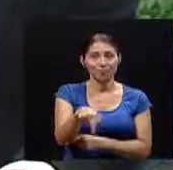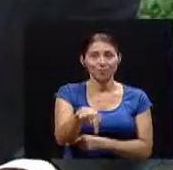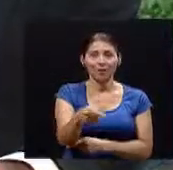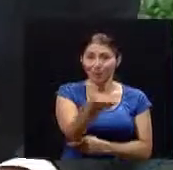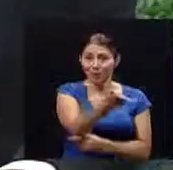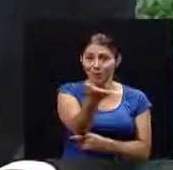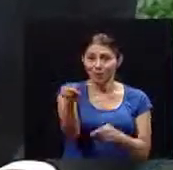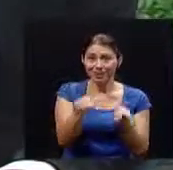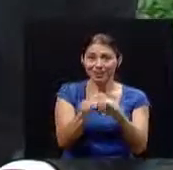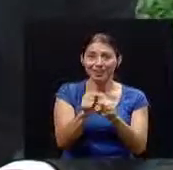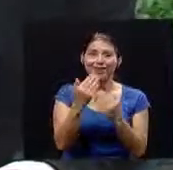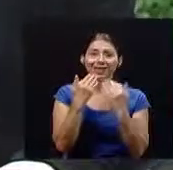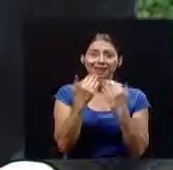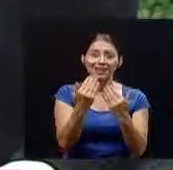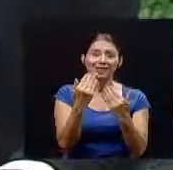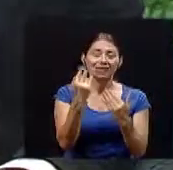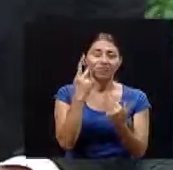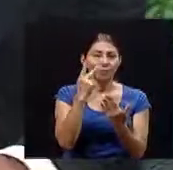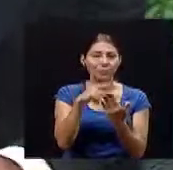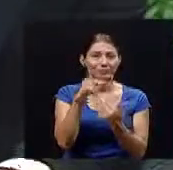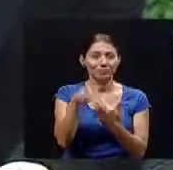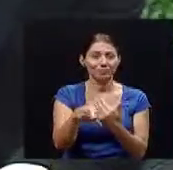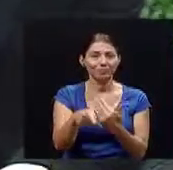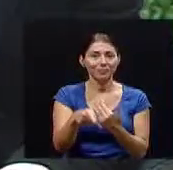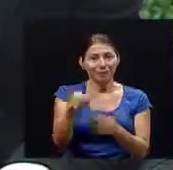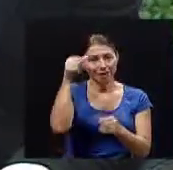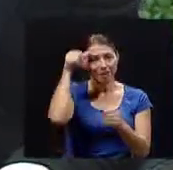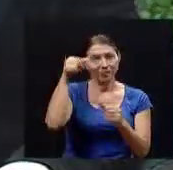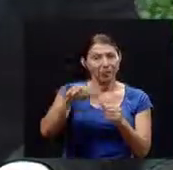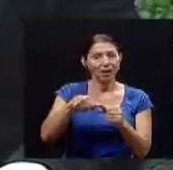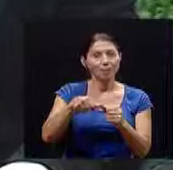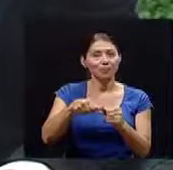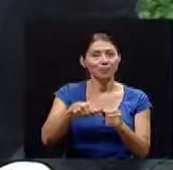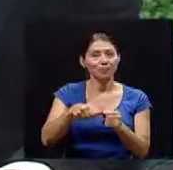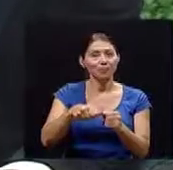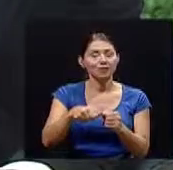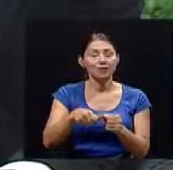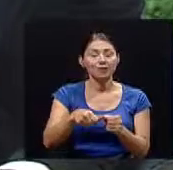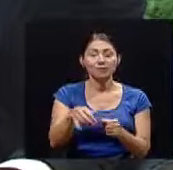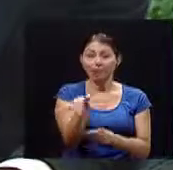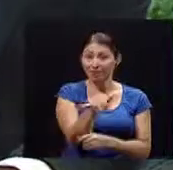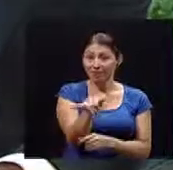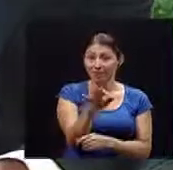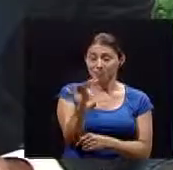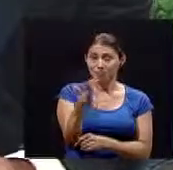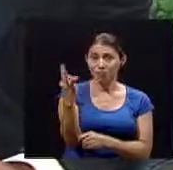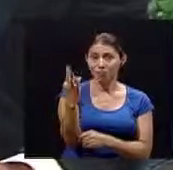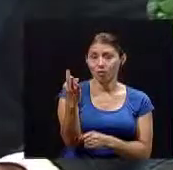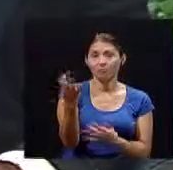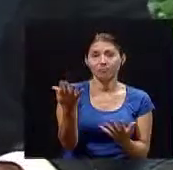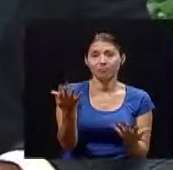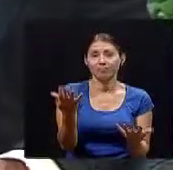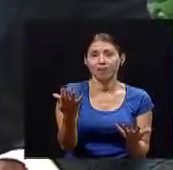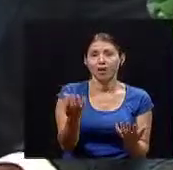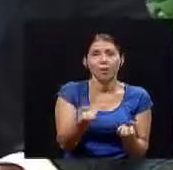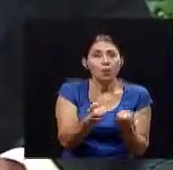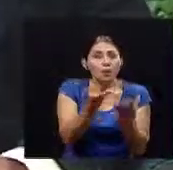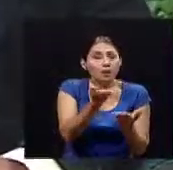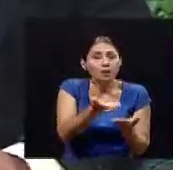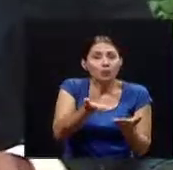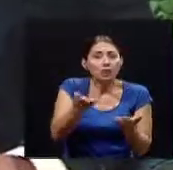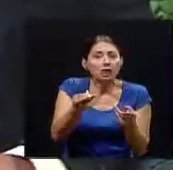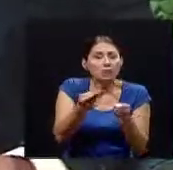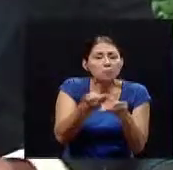el día de hoy a ustedes también las gracias por acompañarnos y les recordamos pues que así como muchas cosas